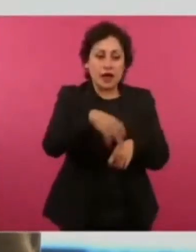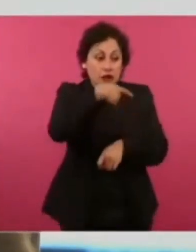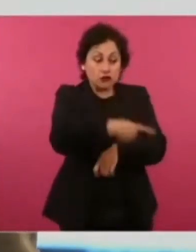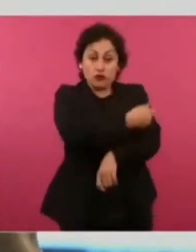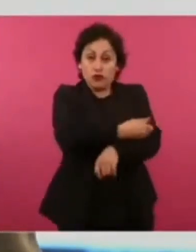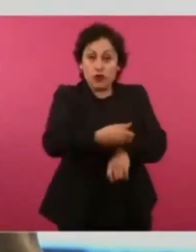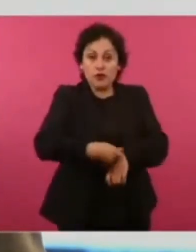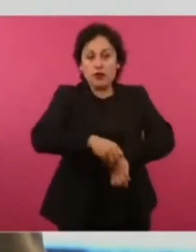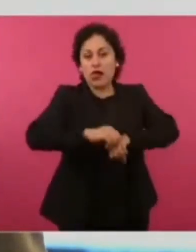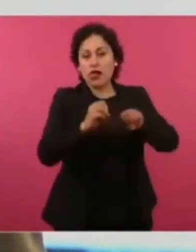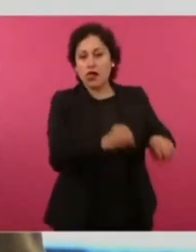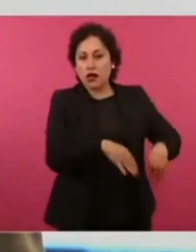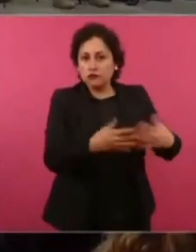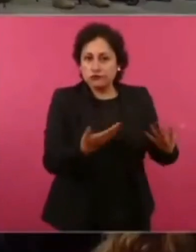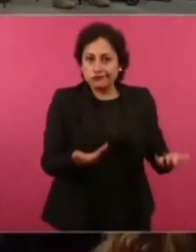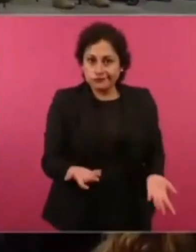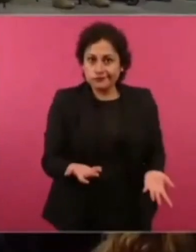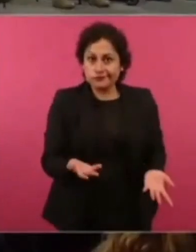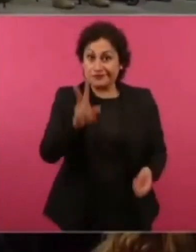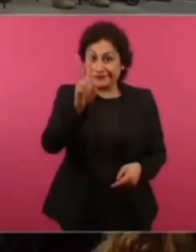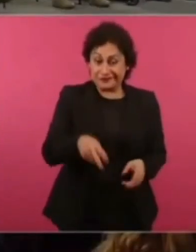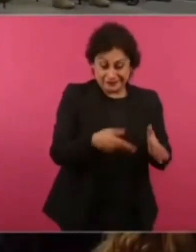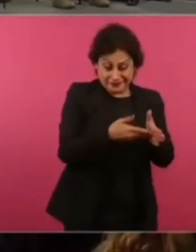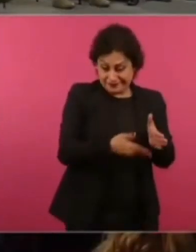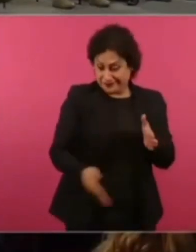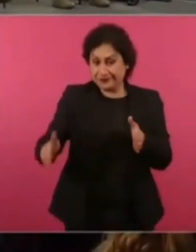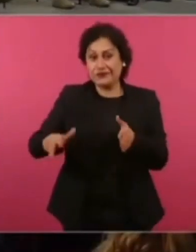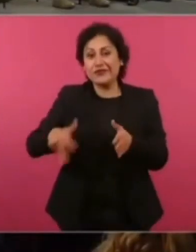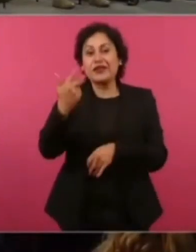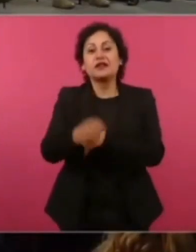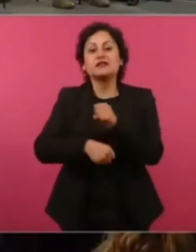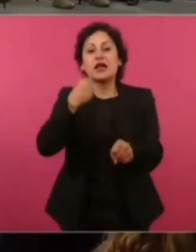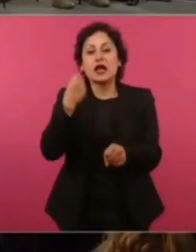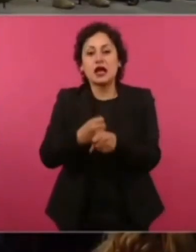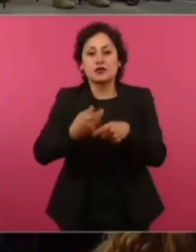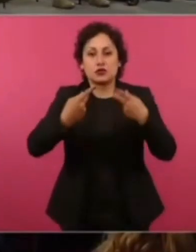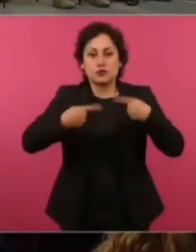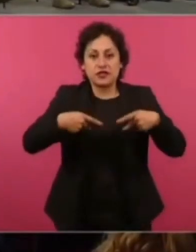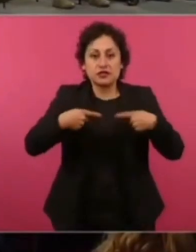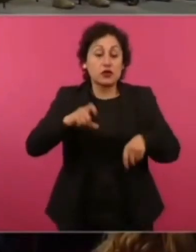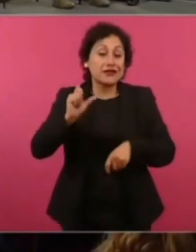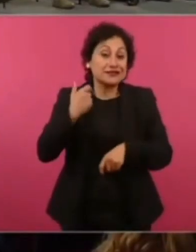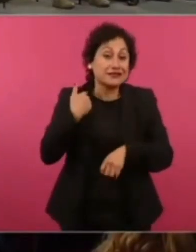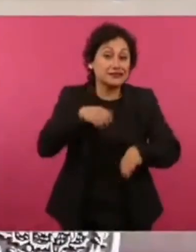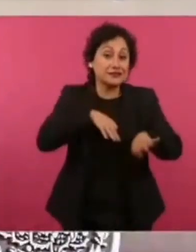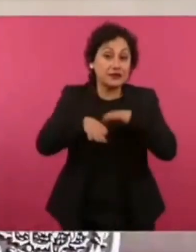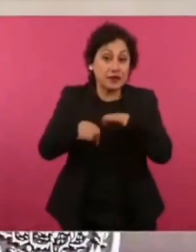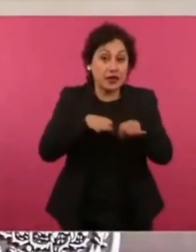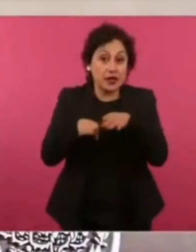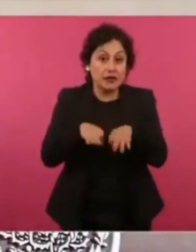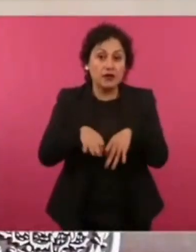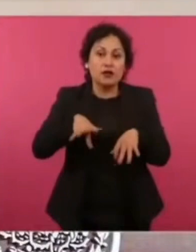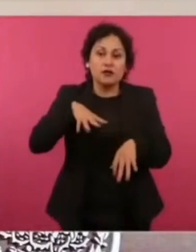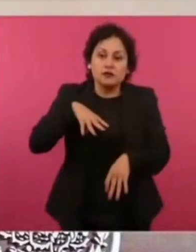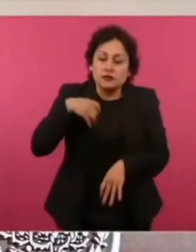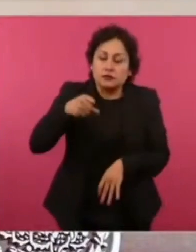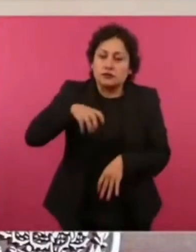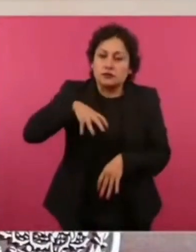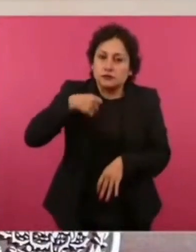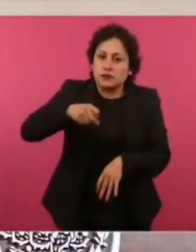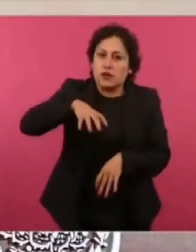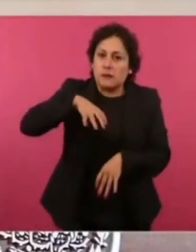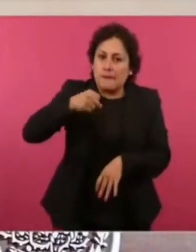Durante trece años, la lucha de las y los trabajadores se ha sostenido para lograr